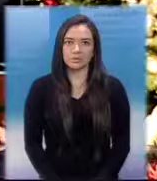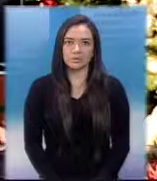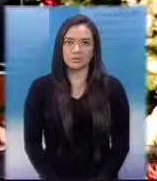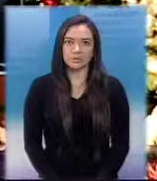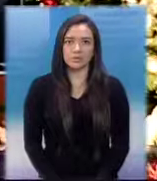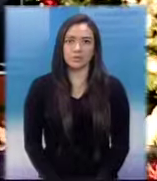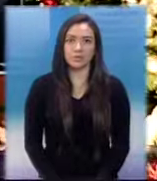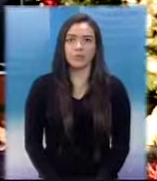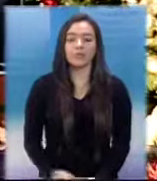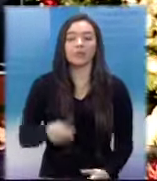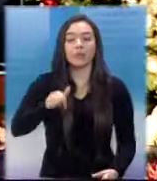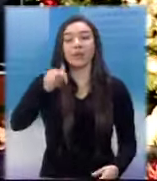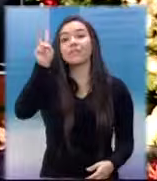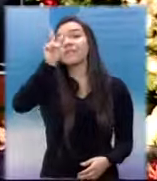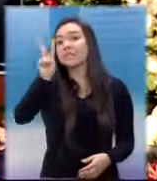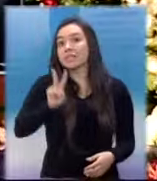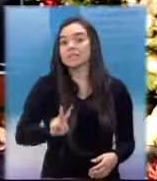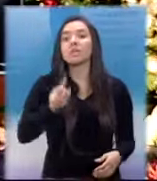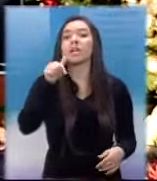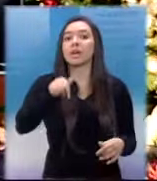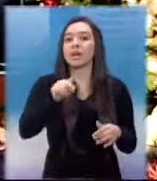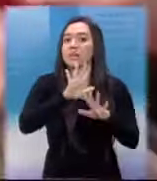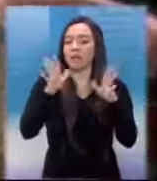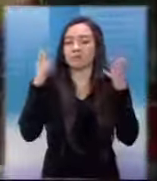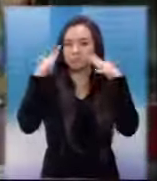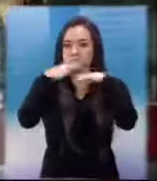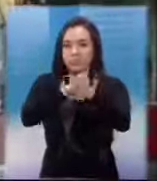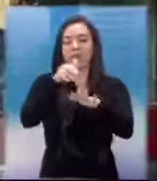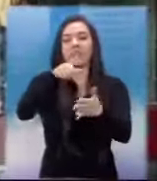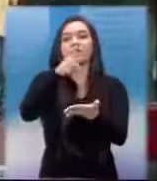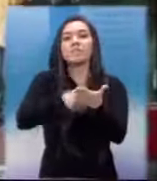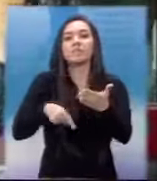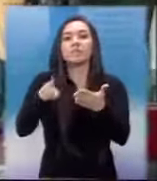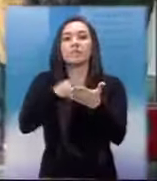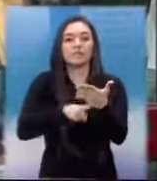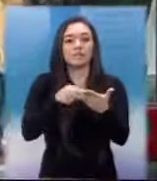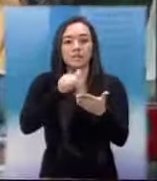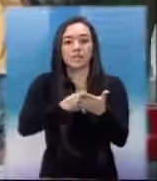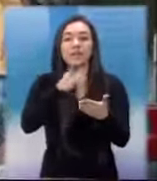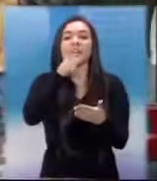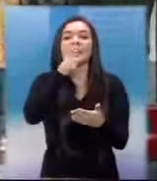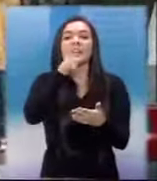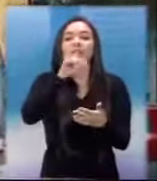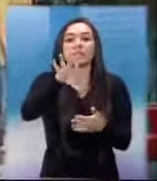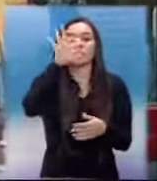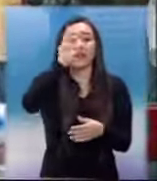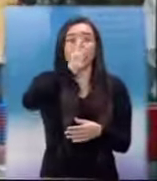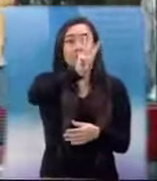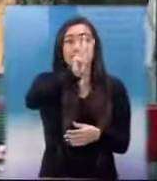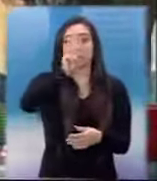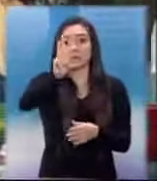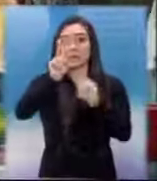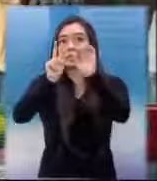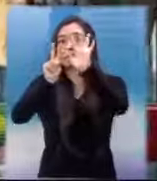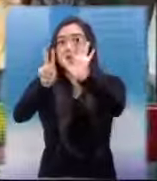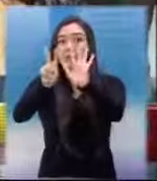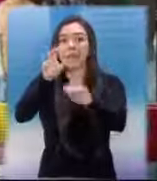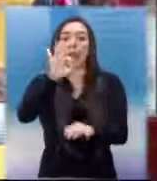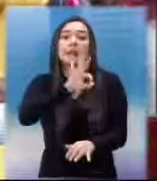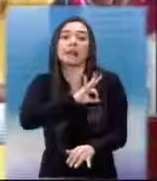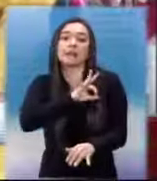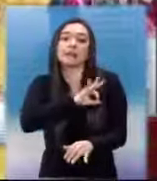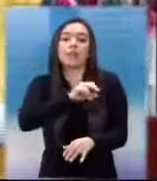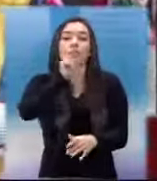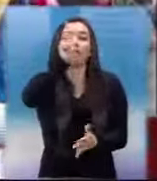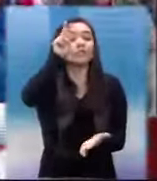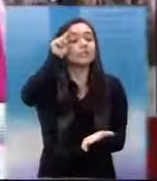Y los venezolanos regresaron hoy a las urnas para elegir 337 alcaldes y 2.500